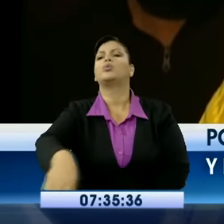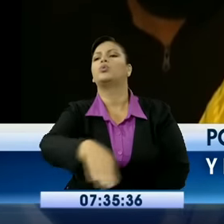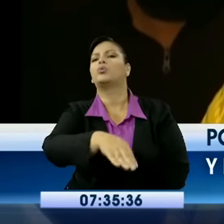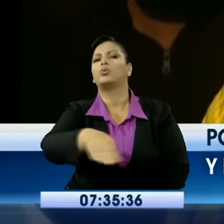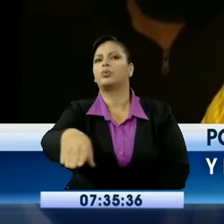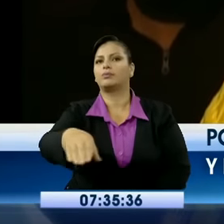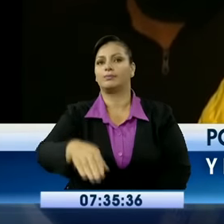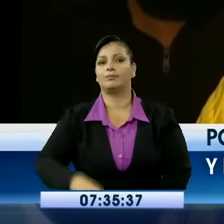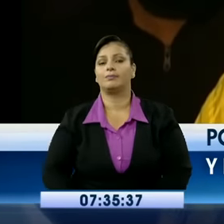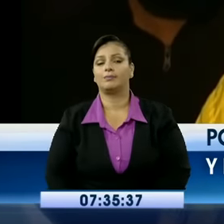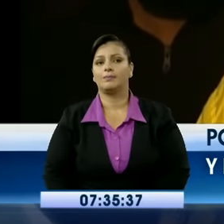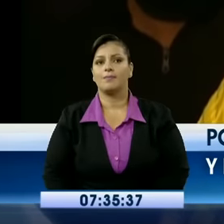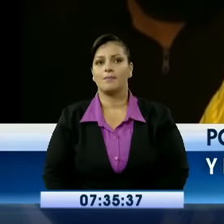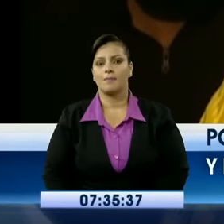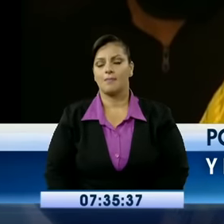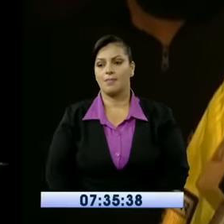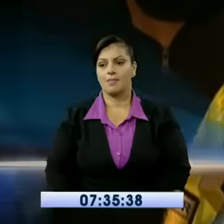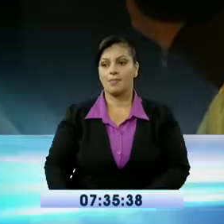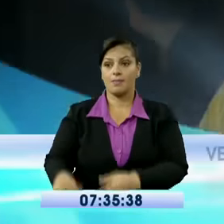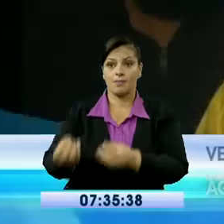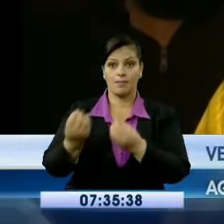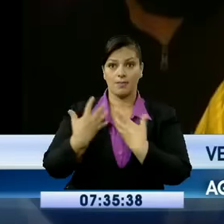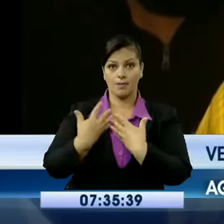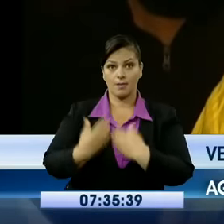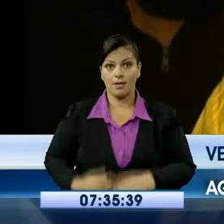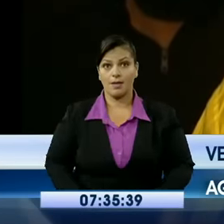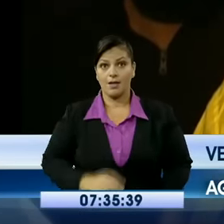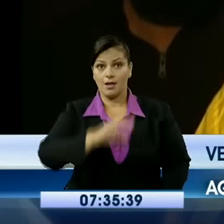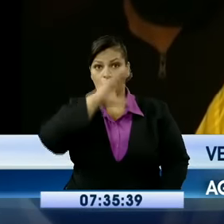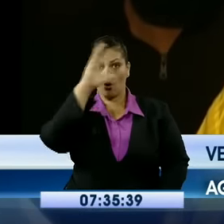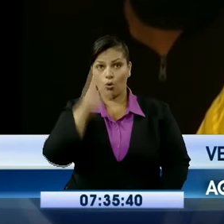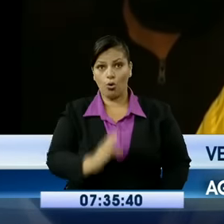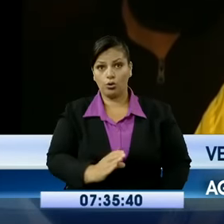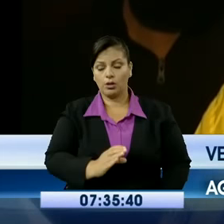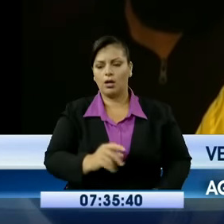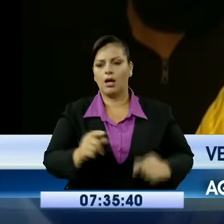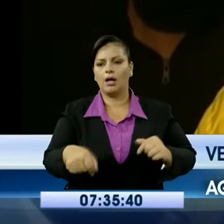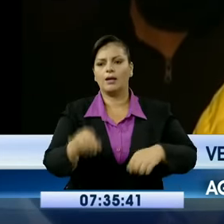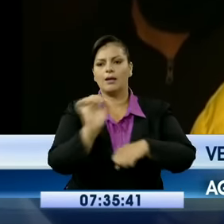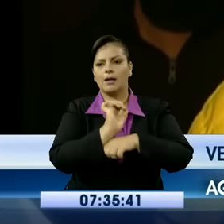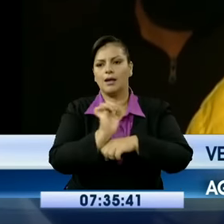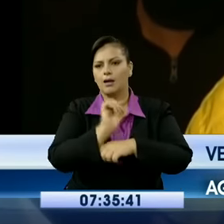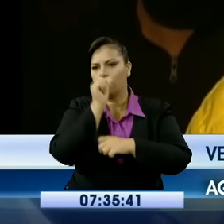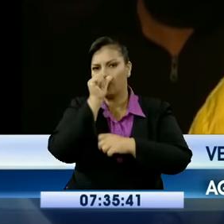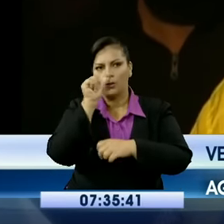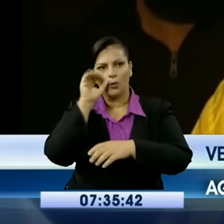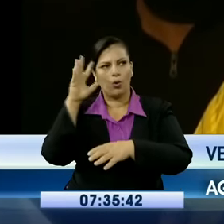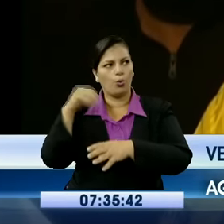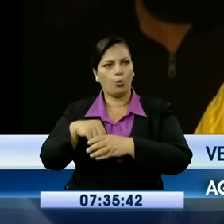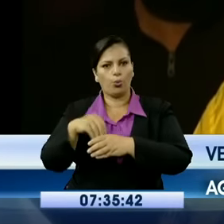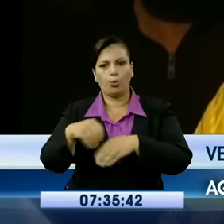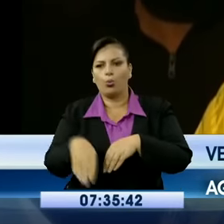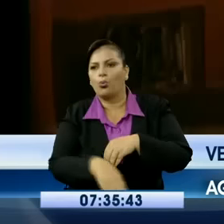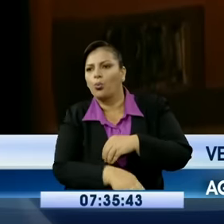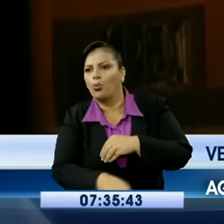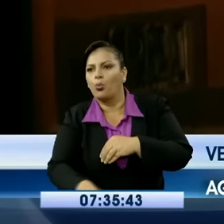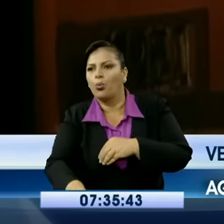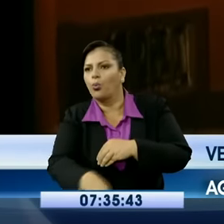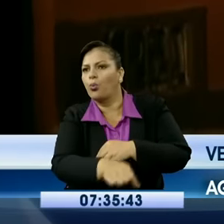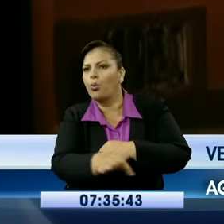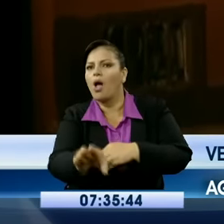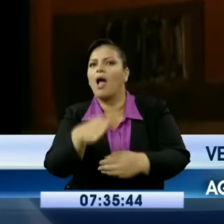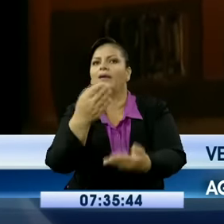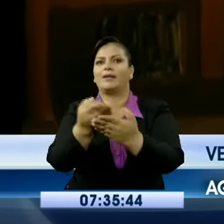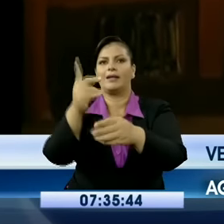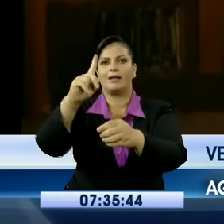desde el sector de la costa hasta el sector de acá de Quito para poder tomar contacto con otras personas y entregar la sustancia. La ruta